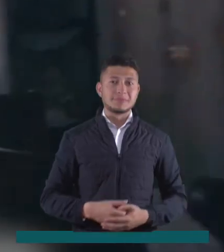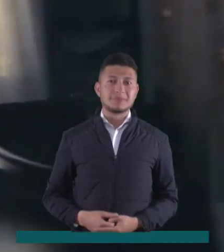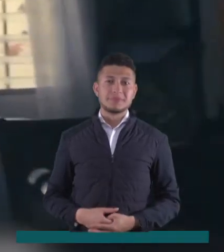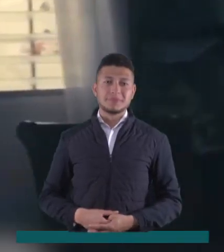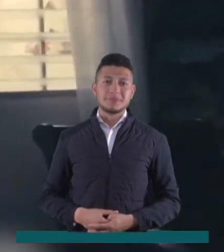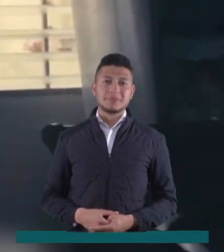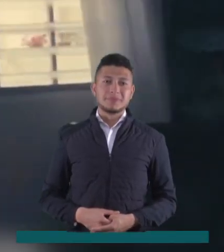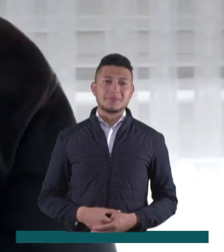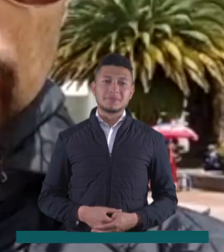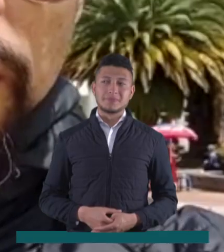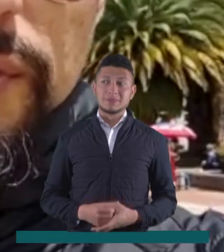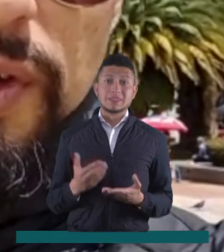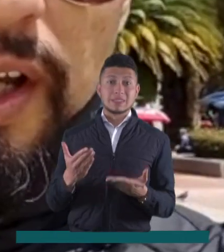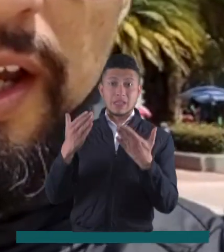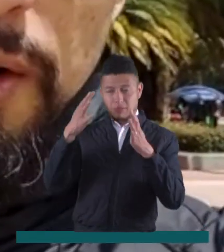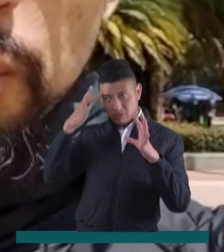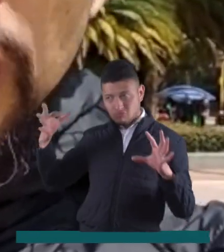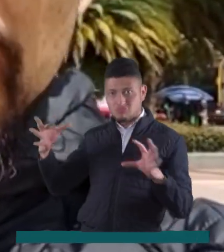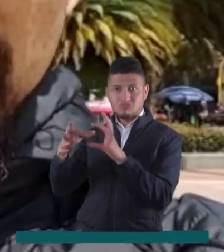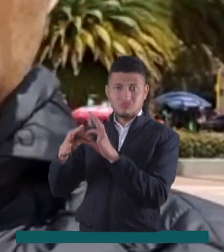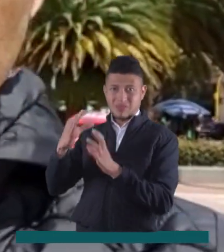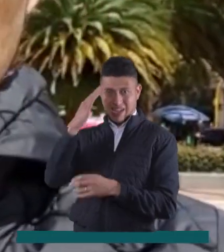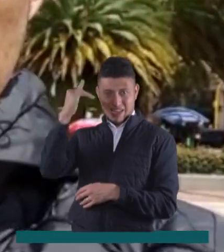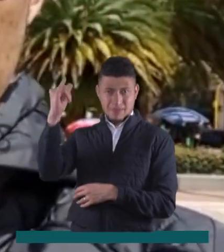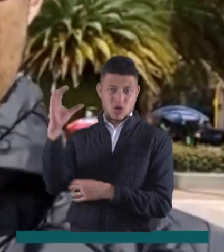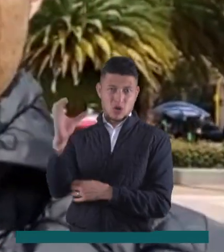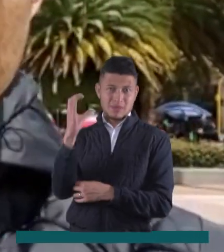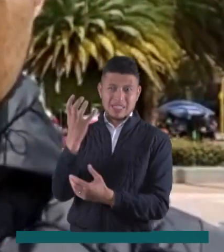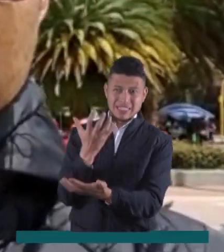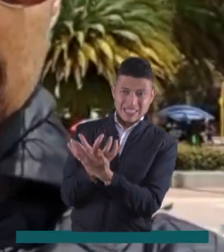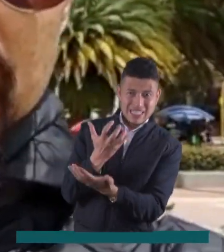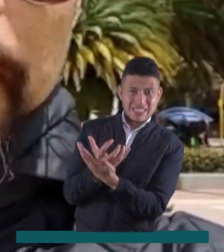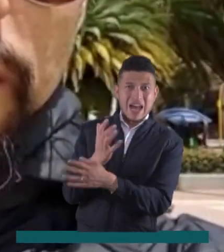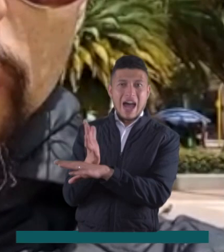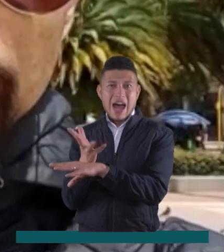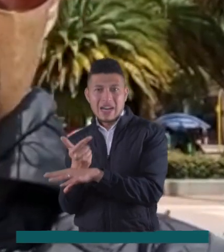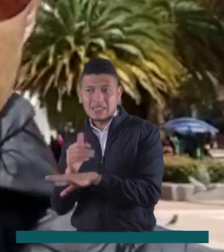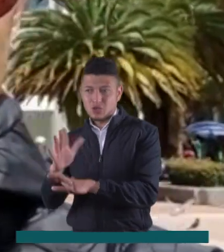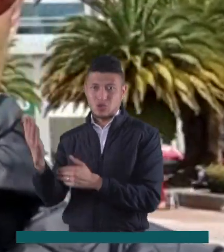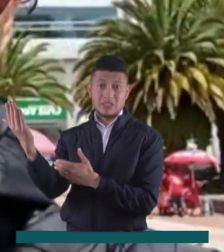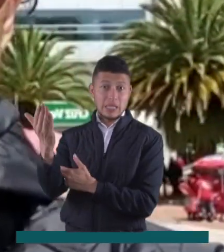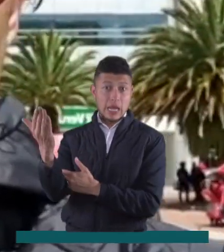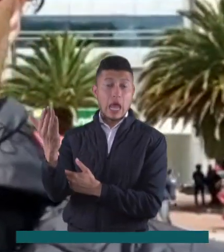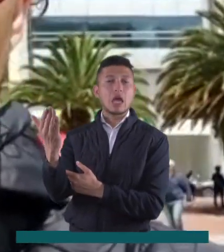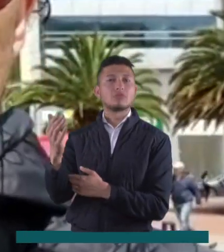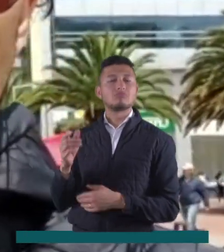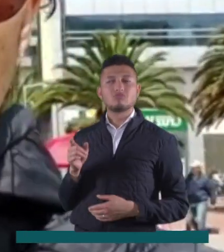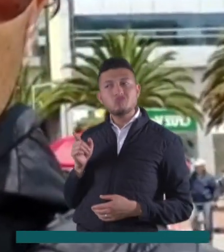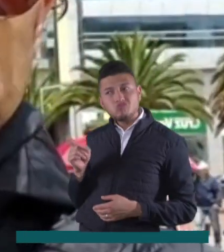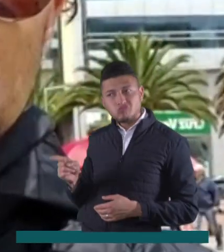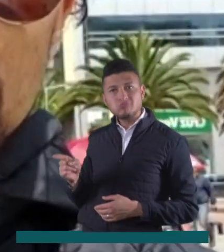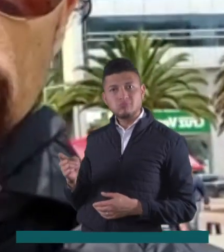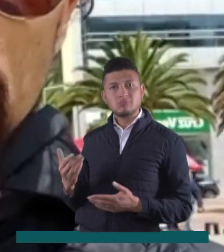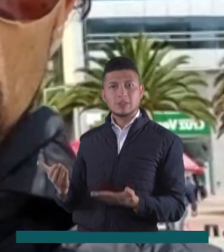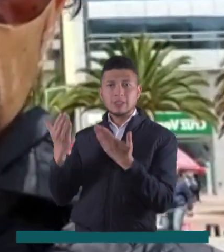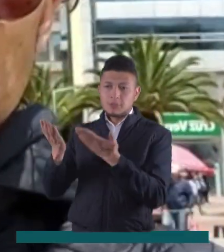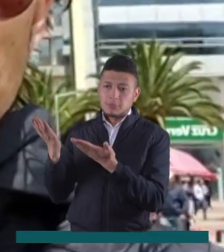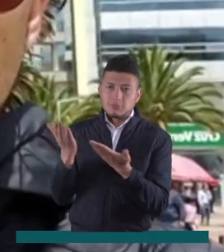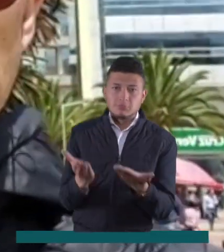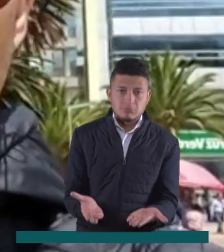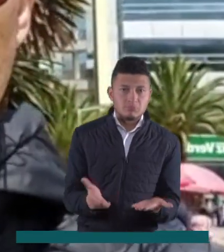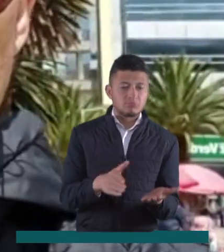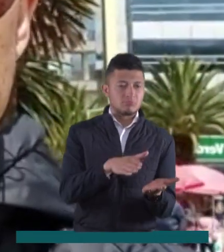Gracias a la alianza que tejimos junto a la Academia Colombiana de las Ciencias y las Artes Cinematográficas tendremos la oportunidad de traer a los